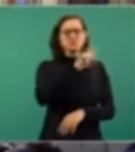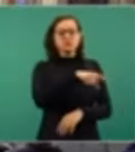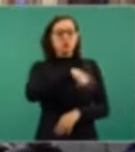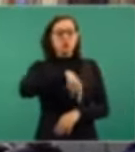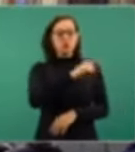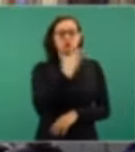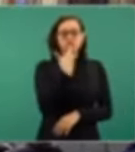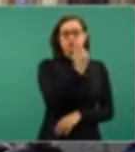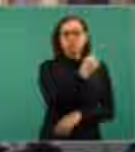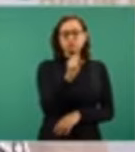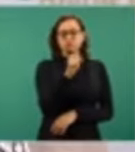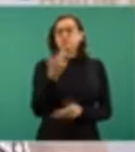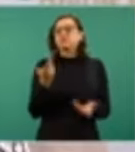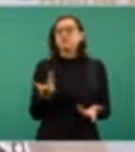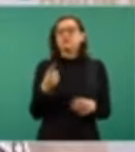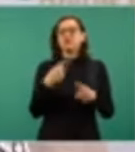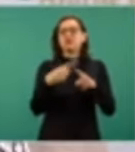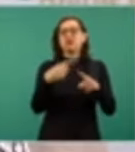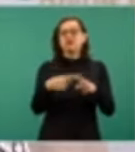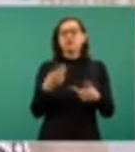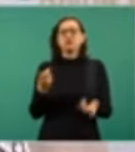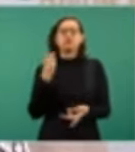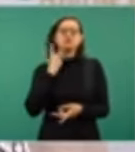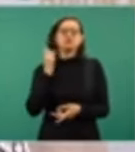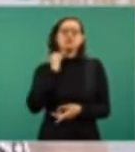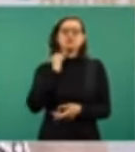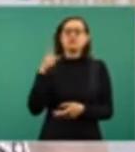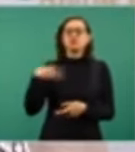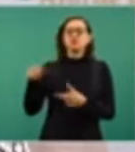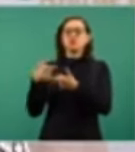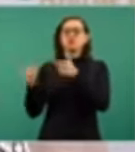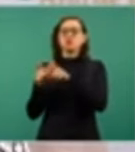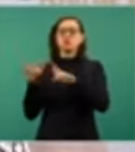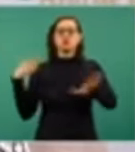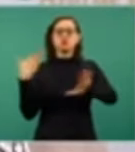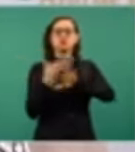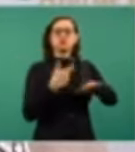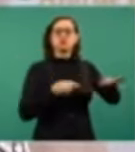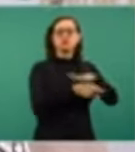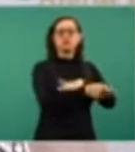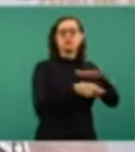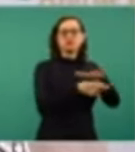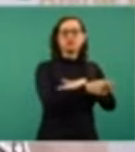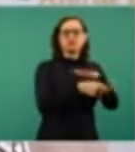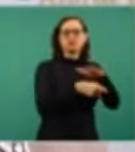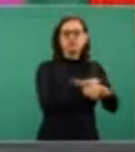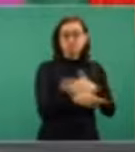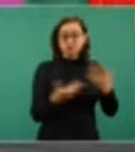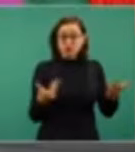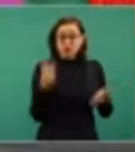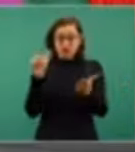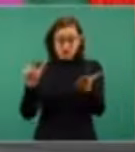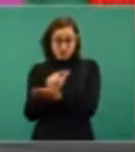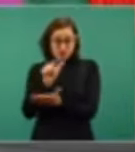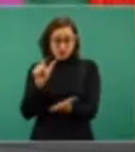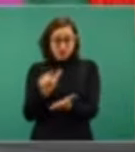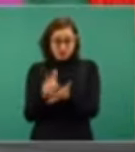a preferir a empresas sucias, a